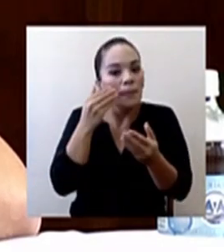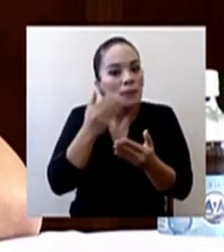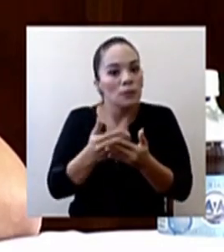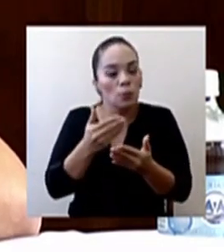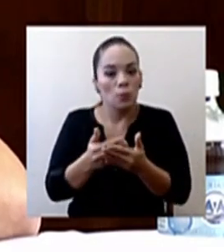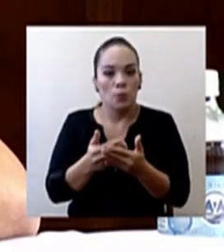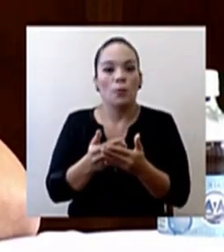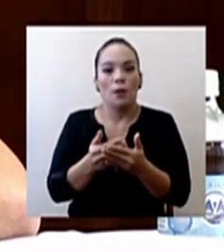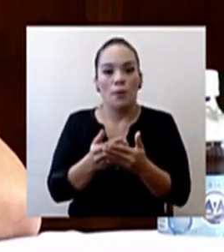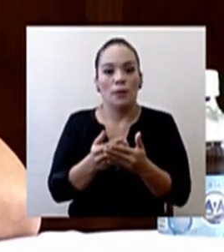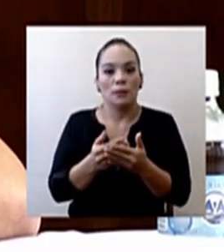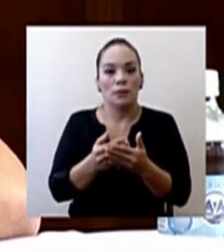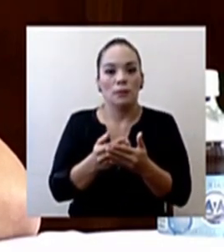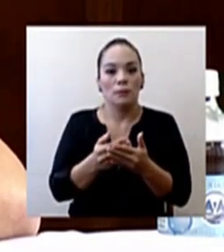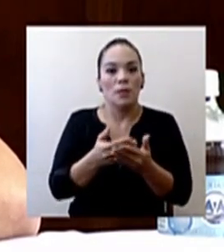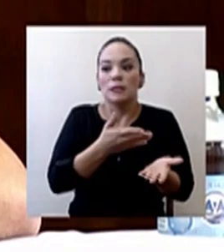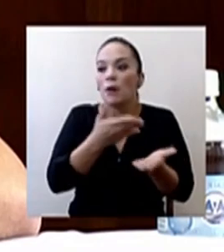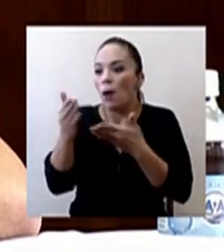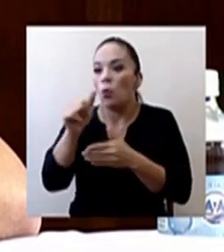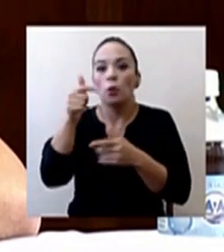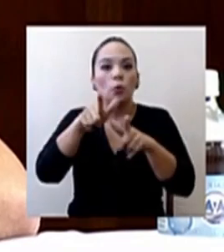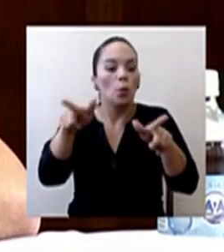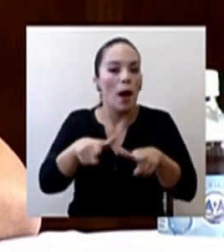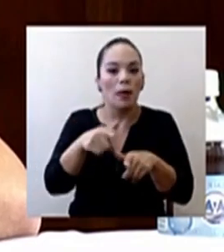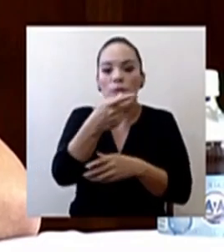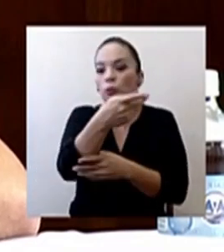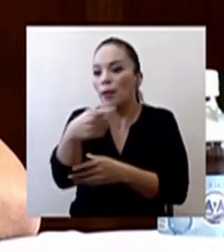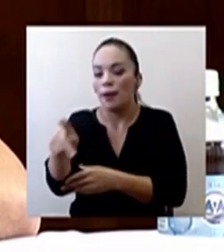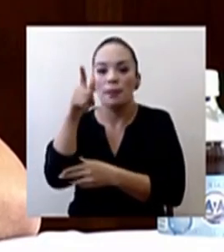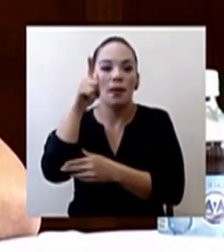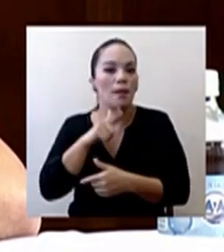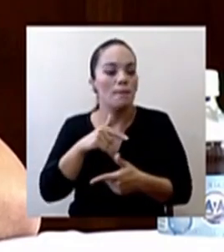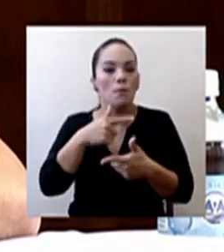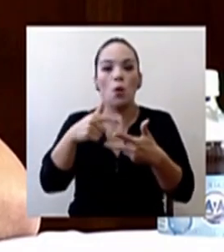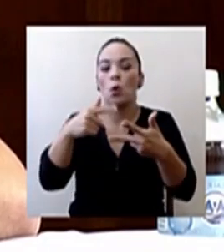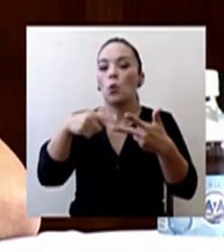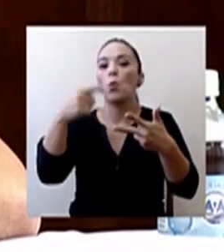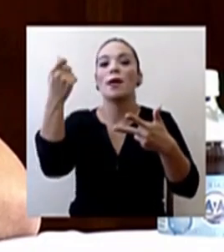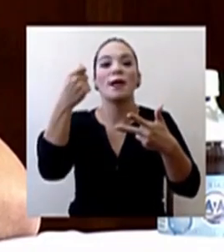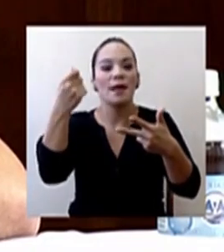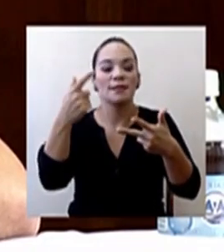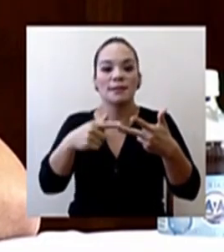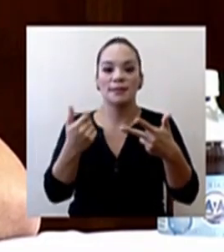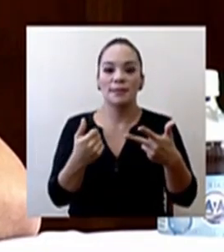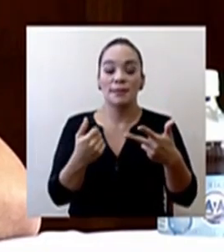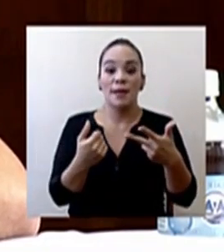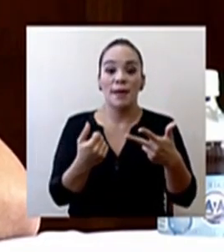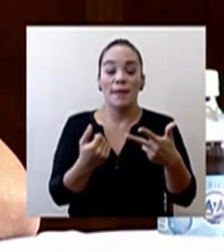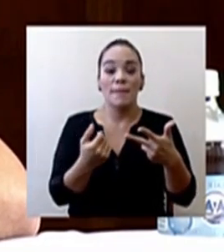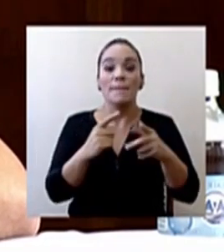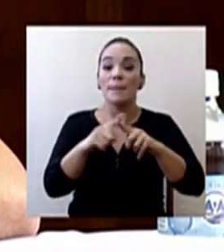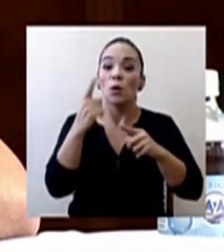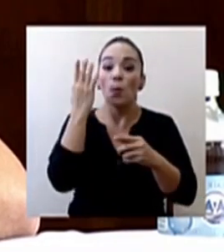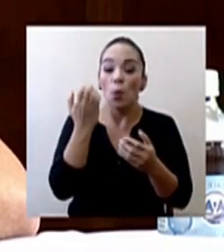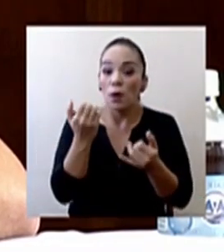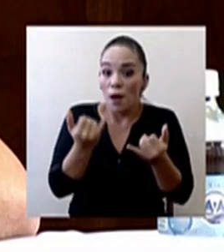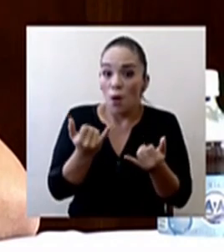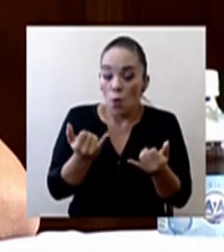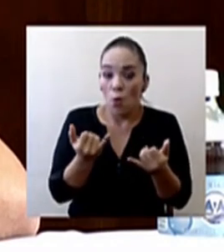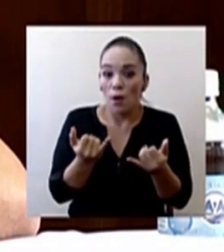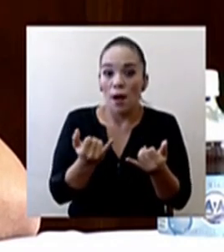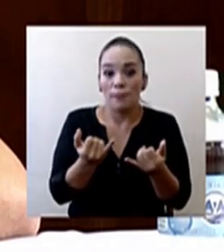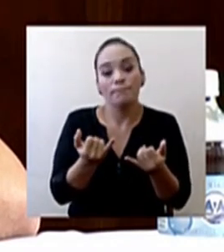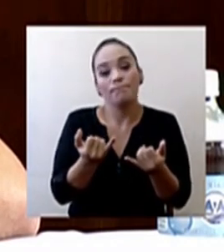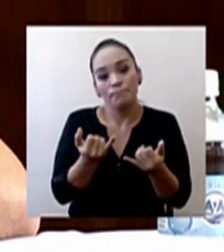llevarlo a las zonas periféricas, Punta Arenas, Limón, Guanacaste. Pero, por ahora, quiero dejar claro que, si bien es